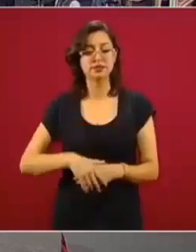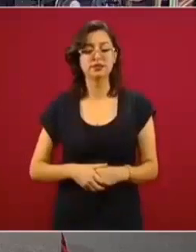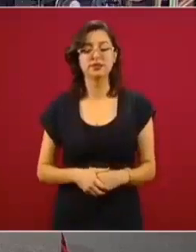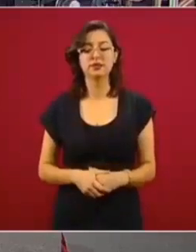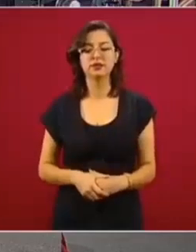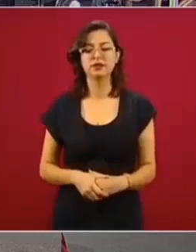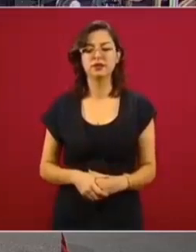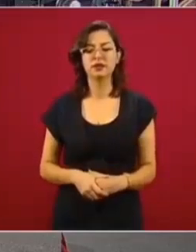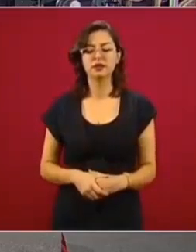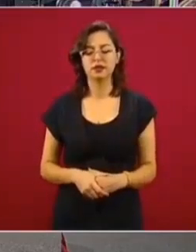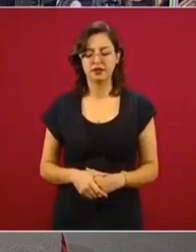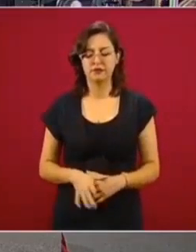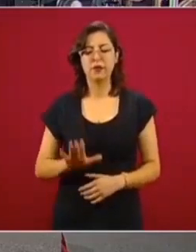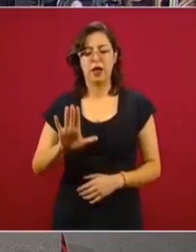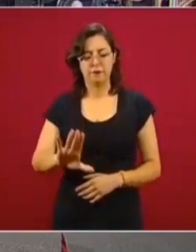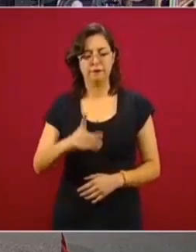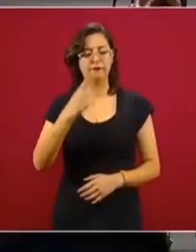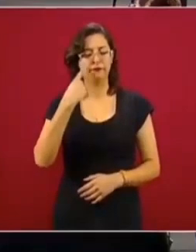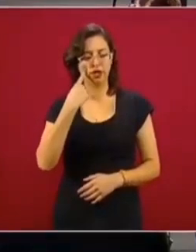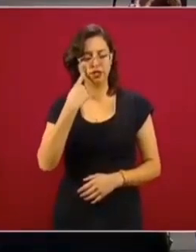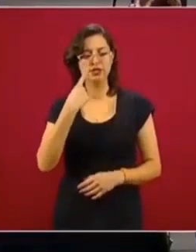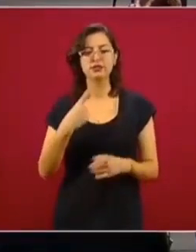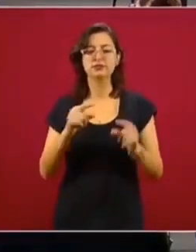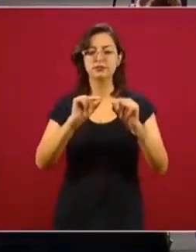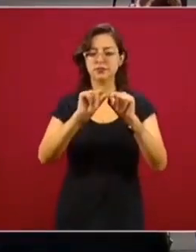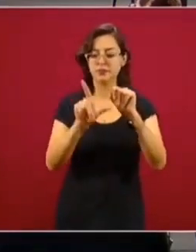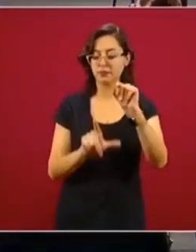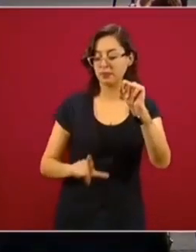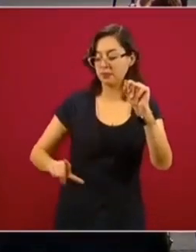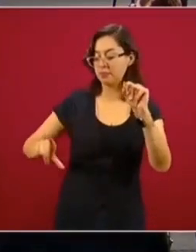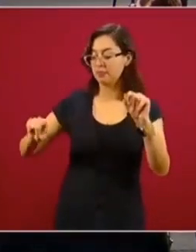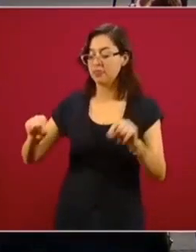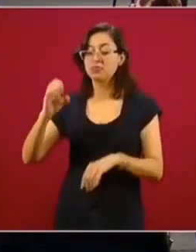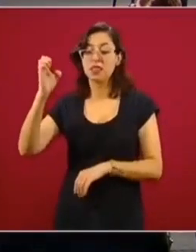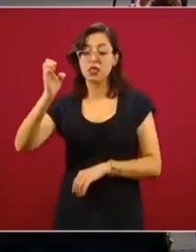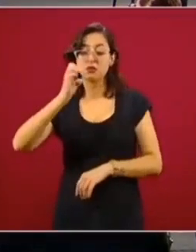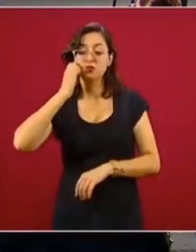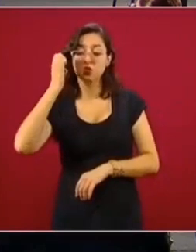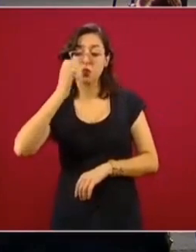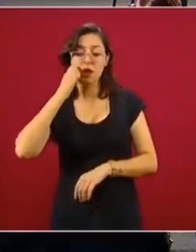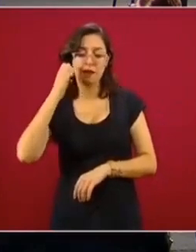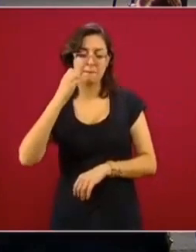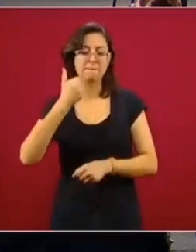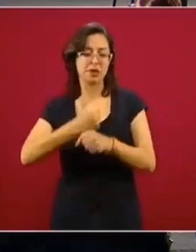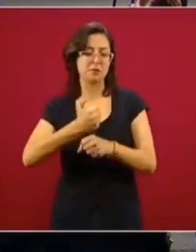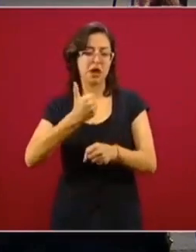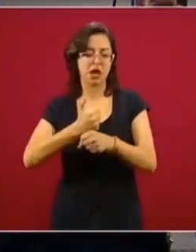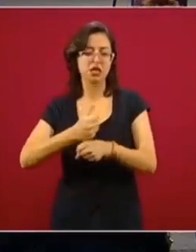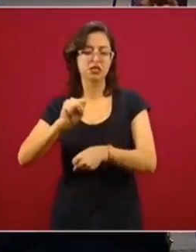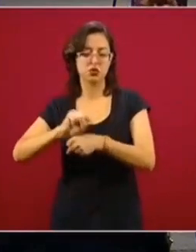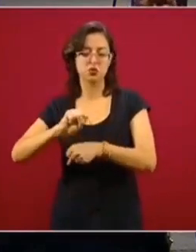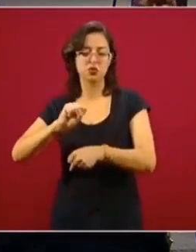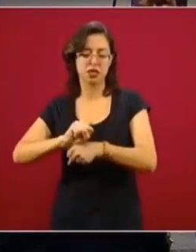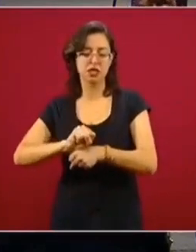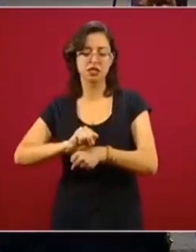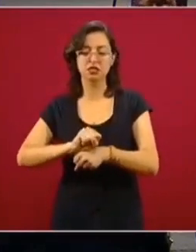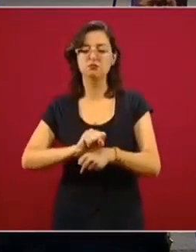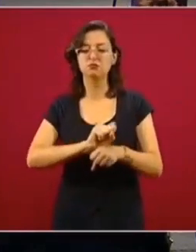De las escuelas que hay en el país, sobre todo de nivel básico, se